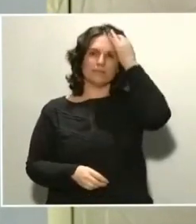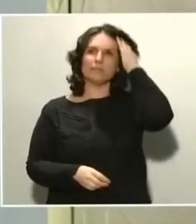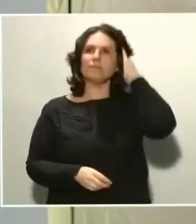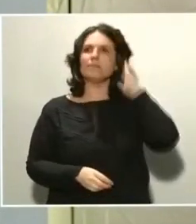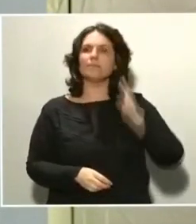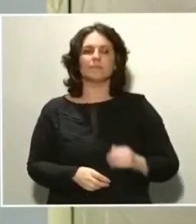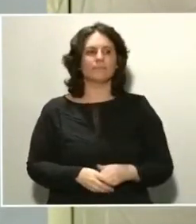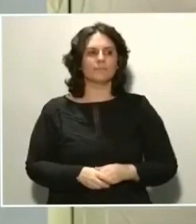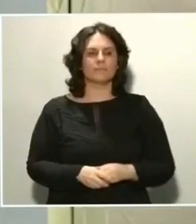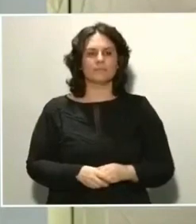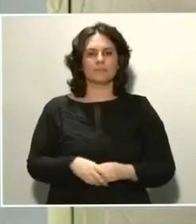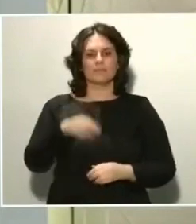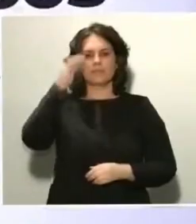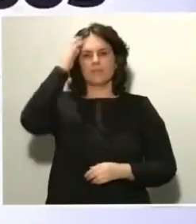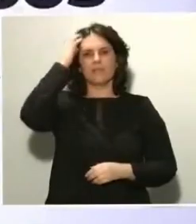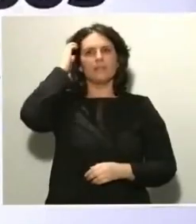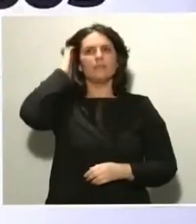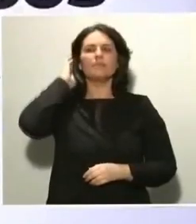Pasando a otro tema,